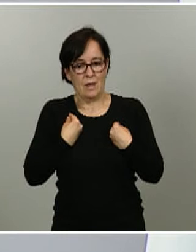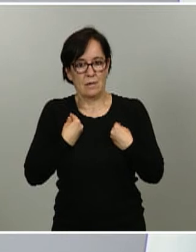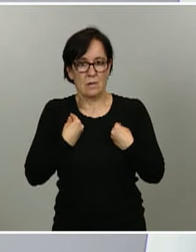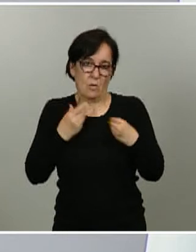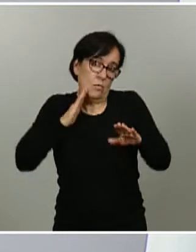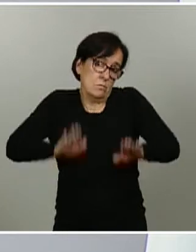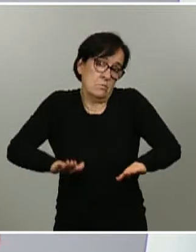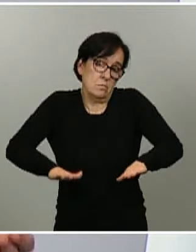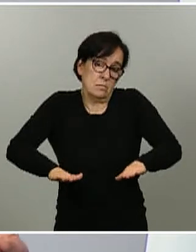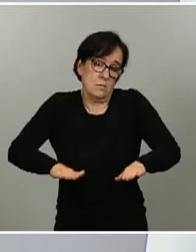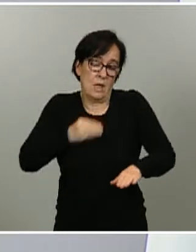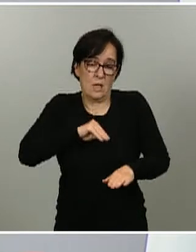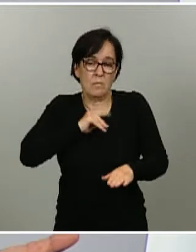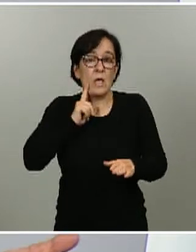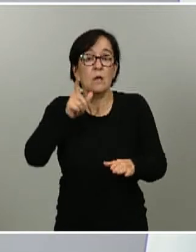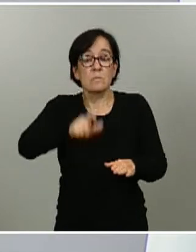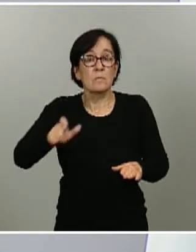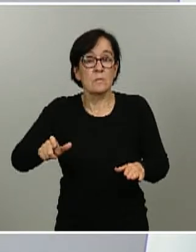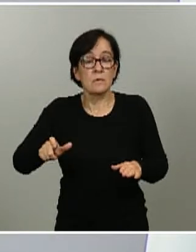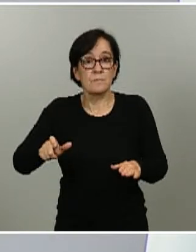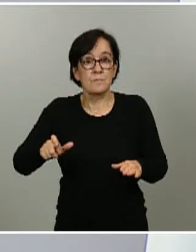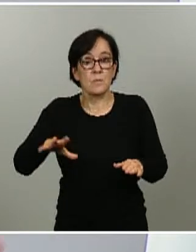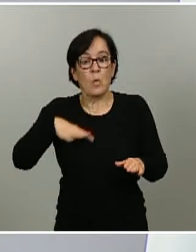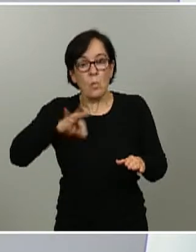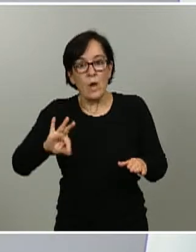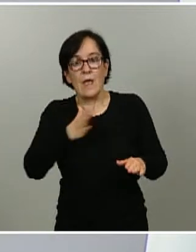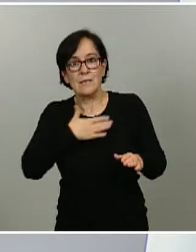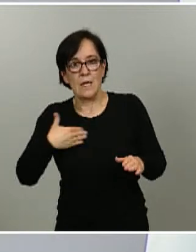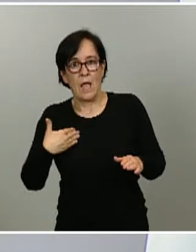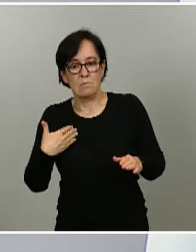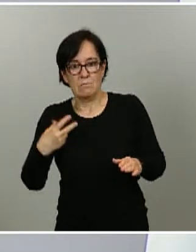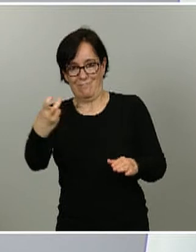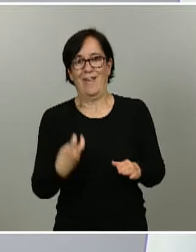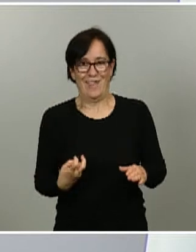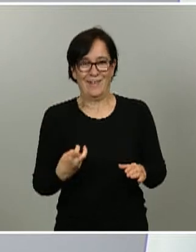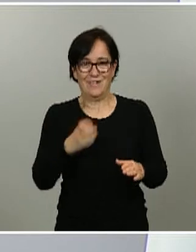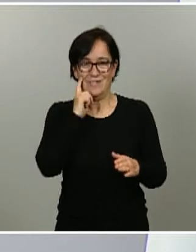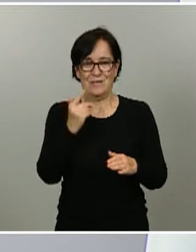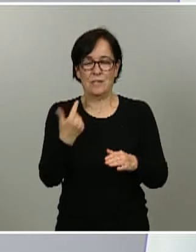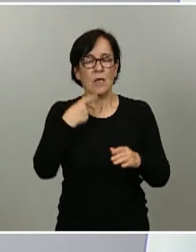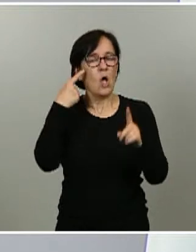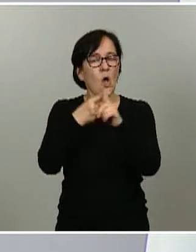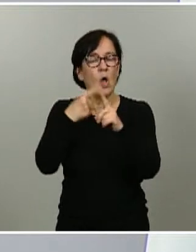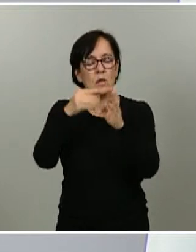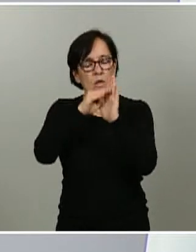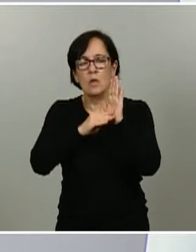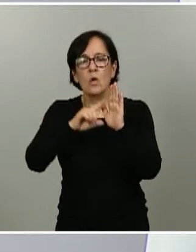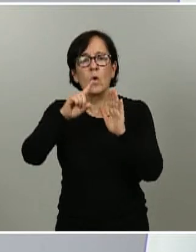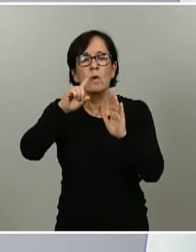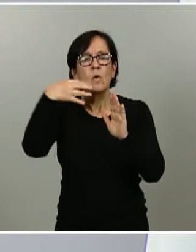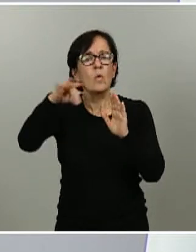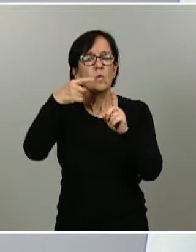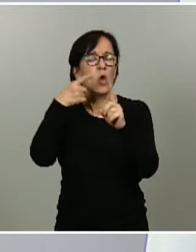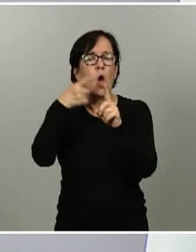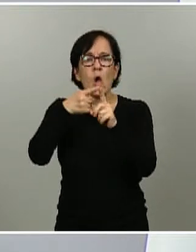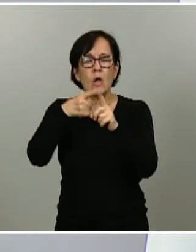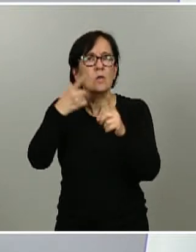en España como de aquellos ciudadanos que nos puedan y quieran visitar el objetivo es de todas estas medidas el único objetivo es la protección de la salud